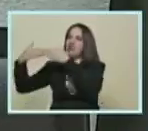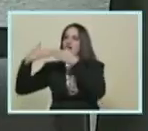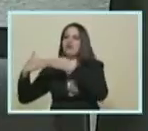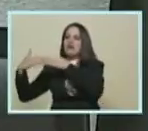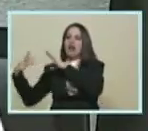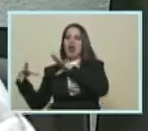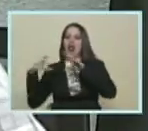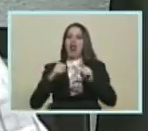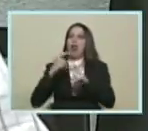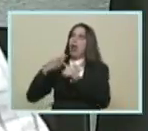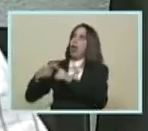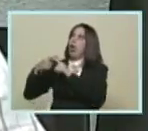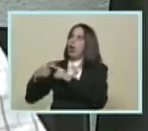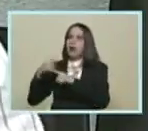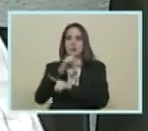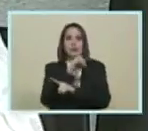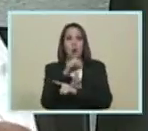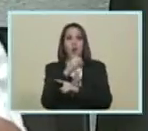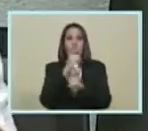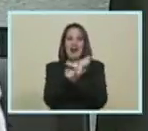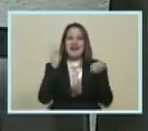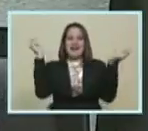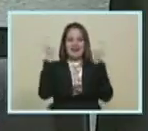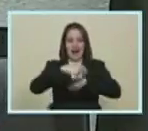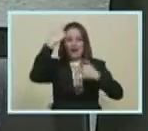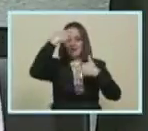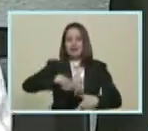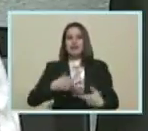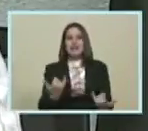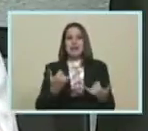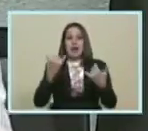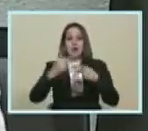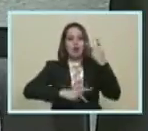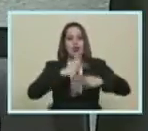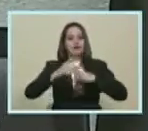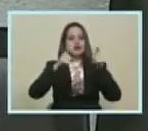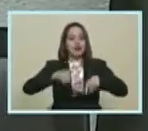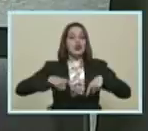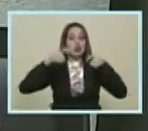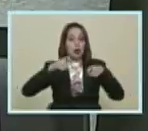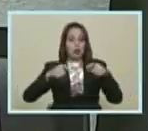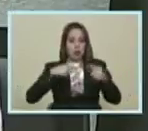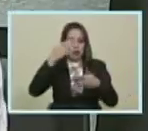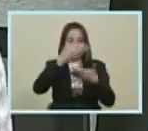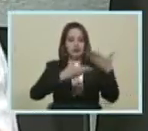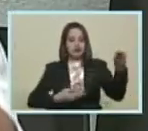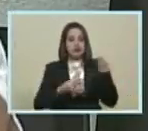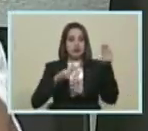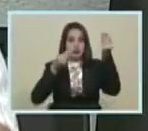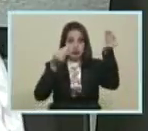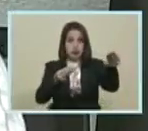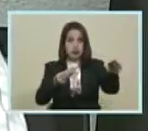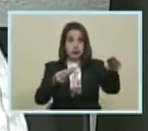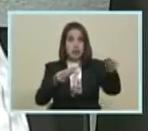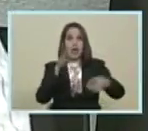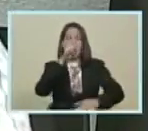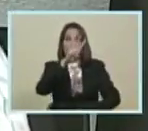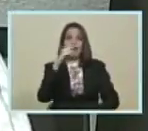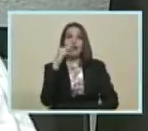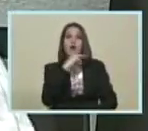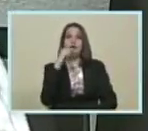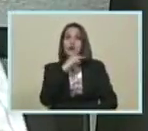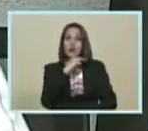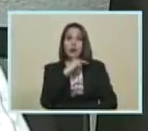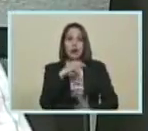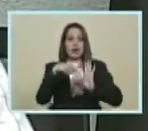capitalismo Nos ha impuesto Entonces pues Presidente Estamos trabajando En esos planes En pocos días Les hemos llegado Los puntos de cuenta Y el 4 de octubre Estaremos